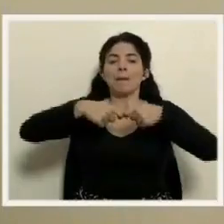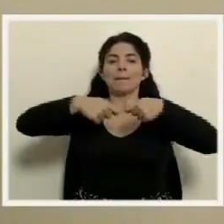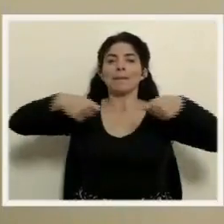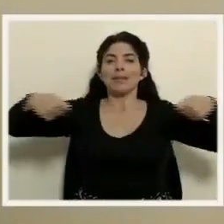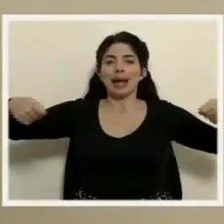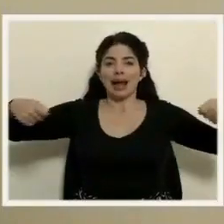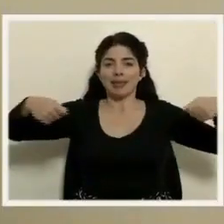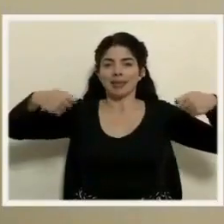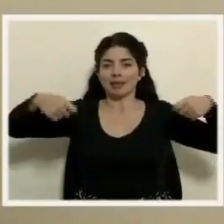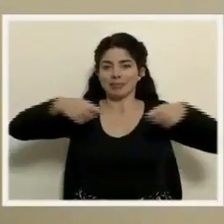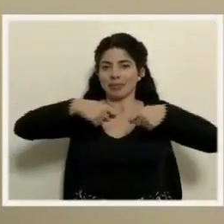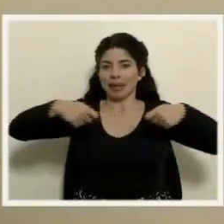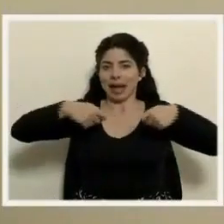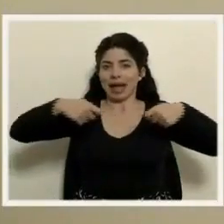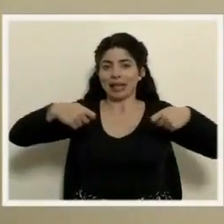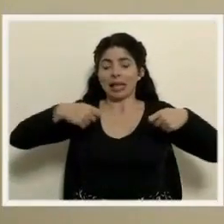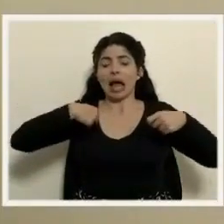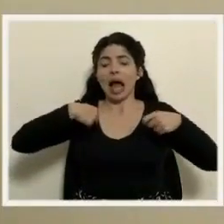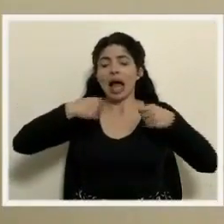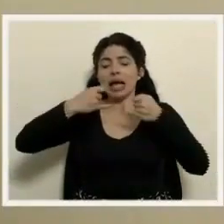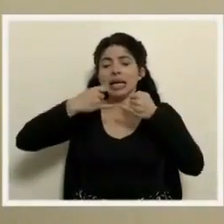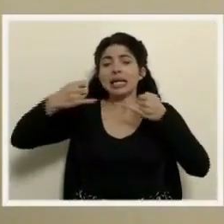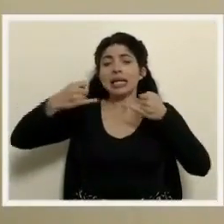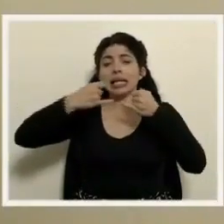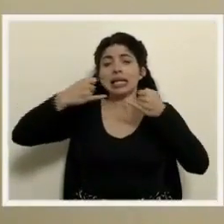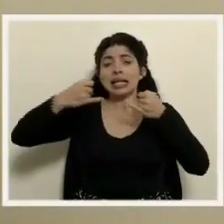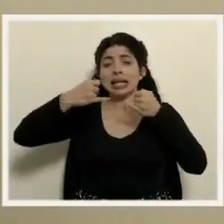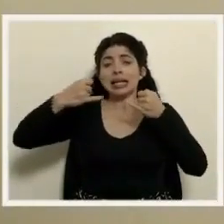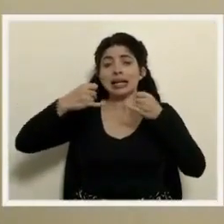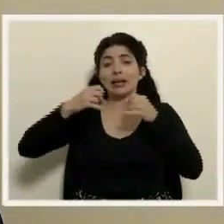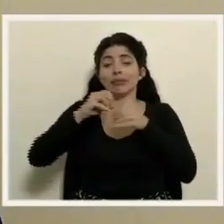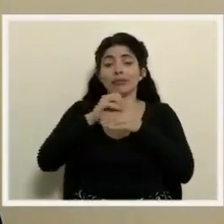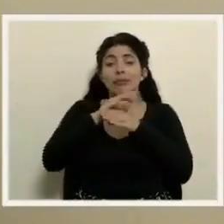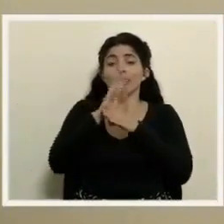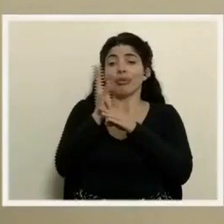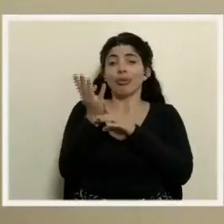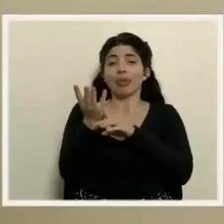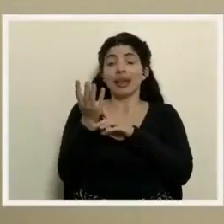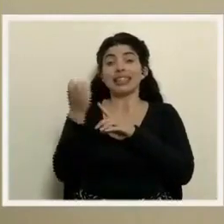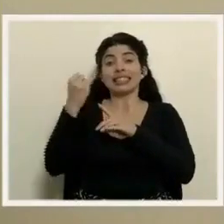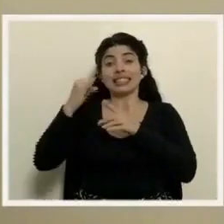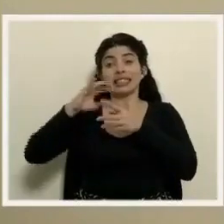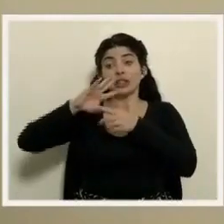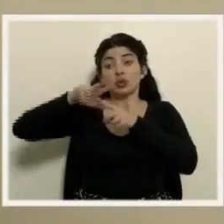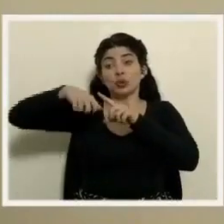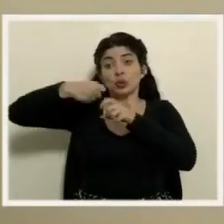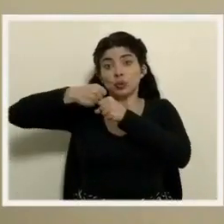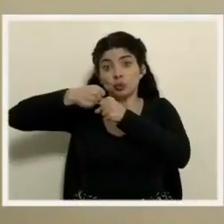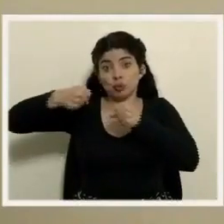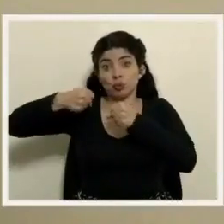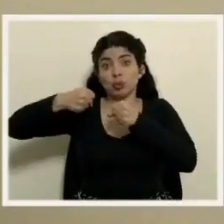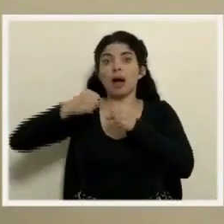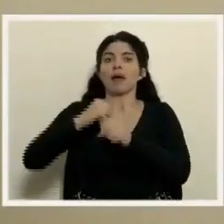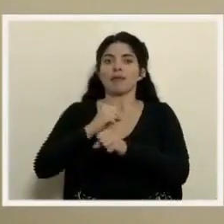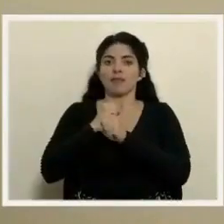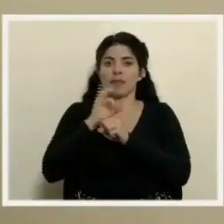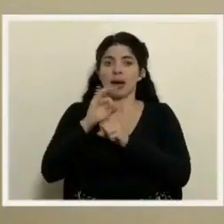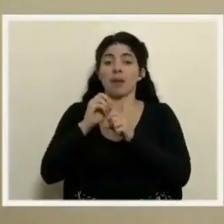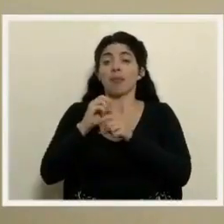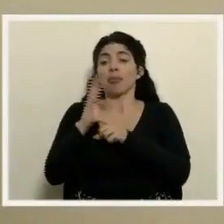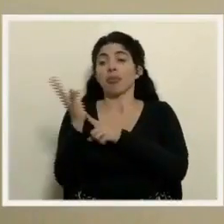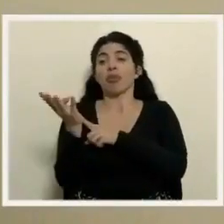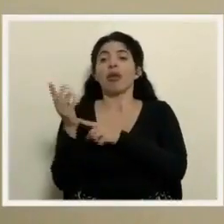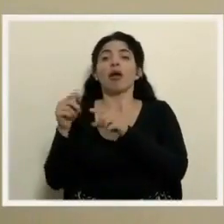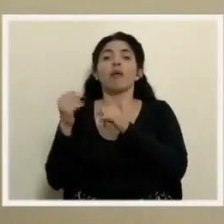usted la cuerda puede tener varios hilos pero si no son suficientes, con cierta presión se rompe la cuerda. Y en esto la